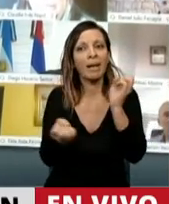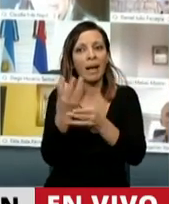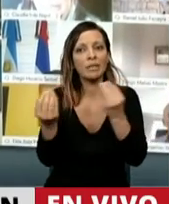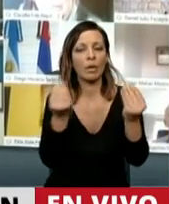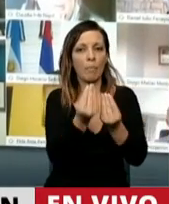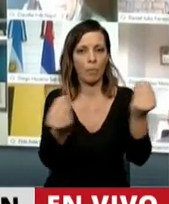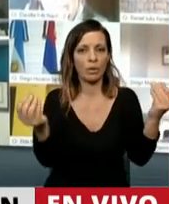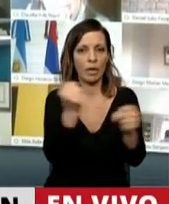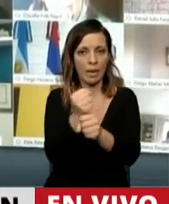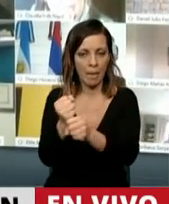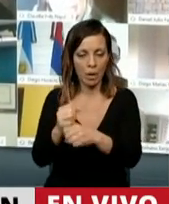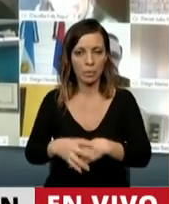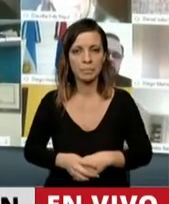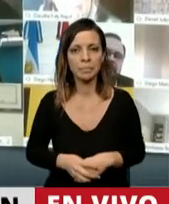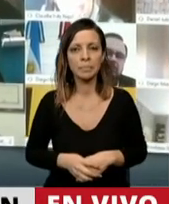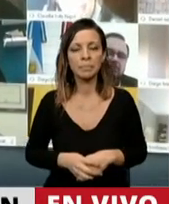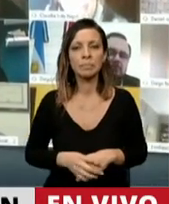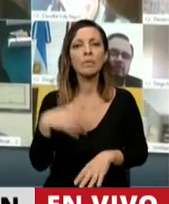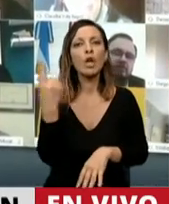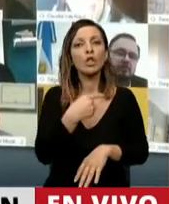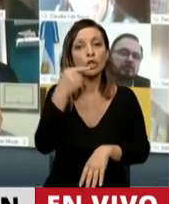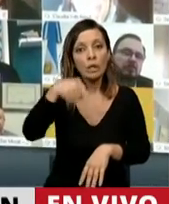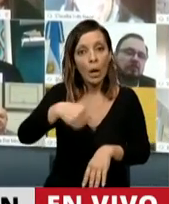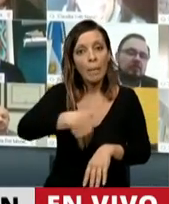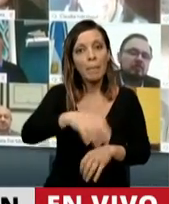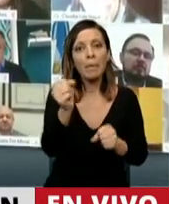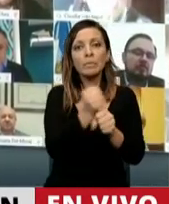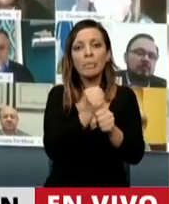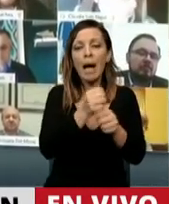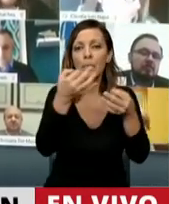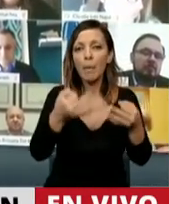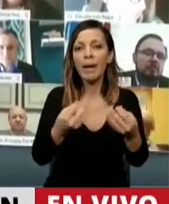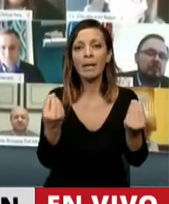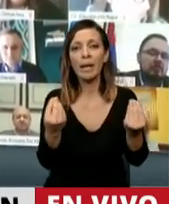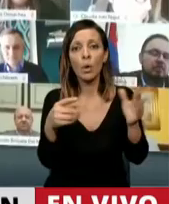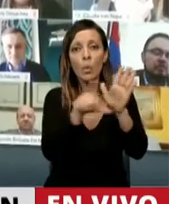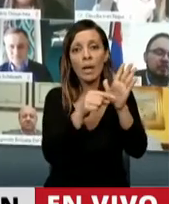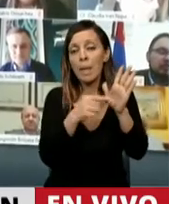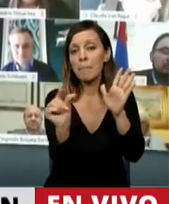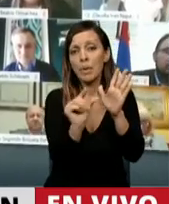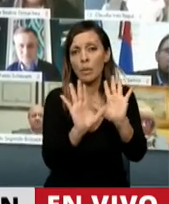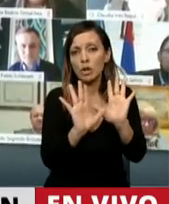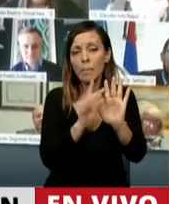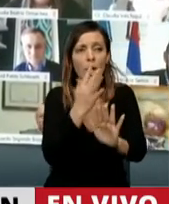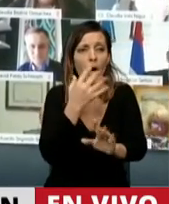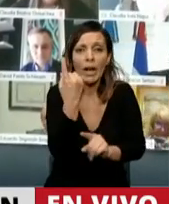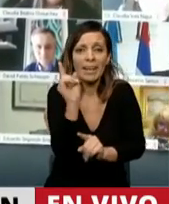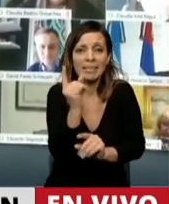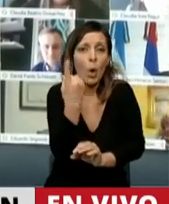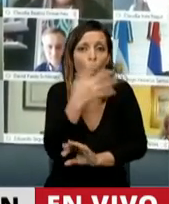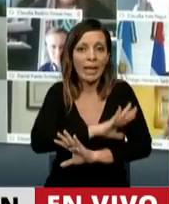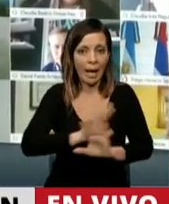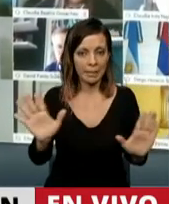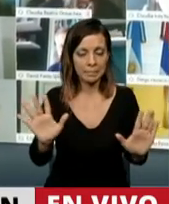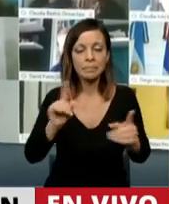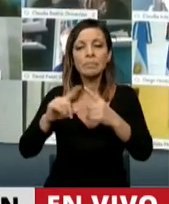de empleos. Señor Presidente, estamos aprobando una norma transitoria y excepcional con el compromiso